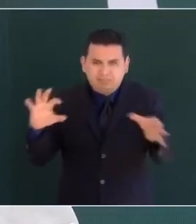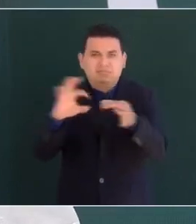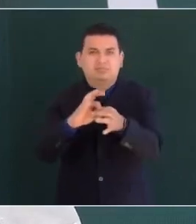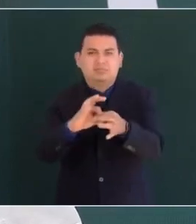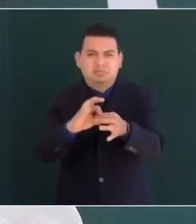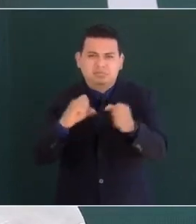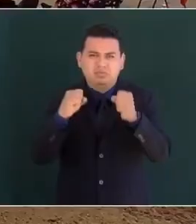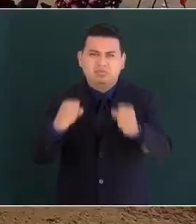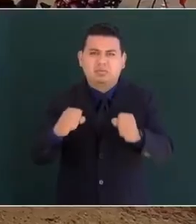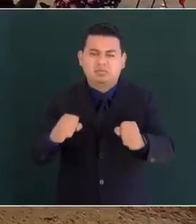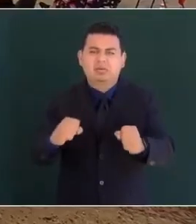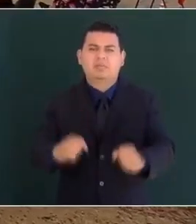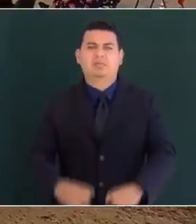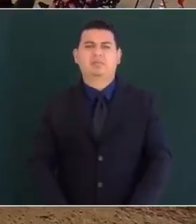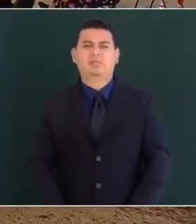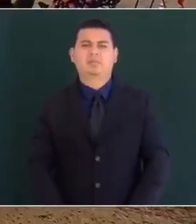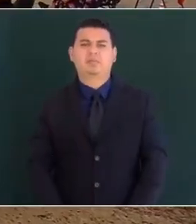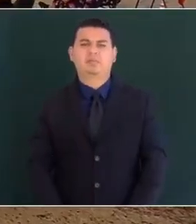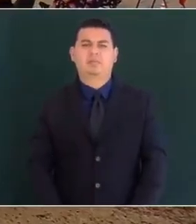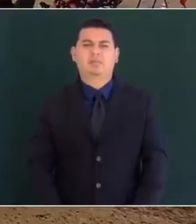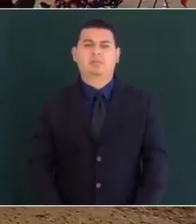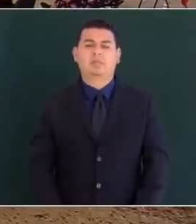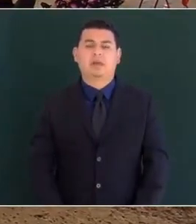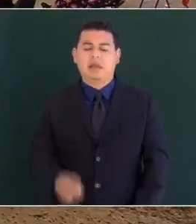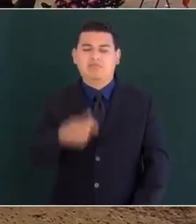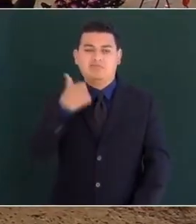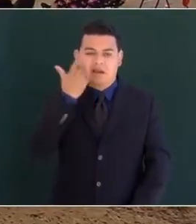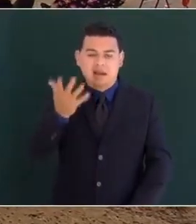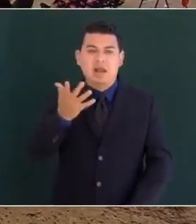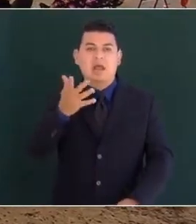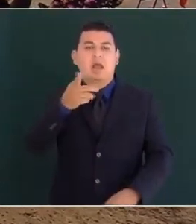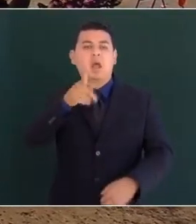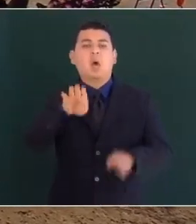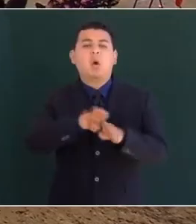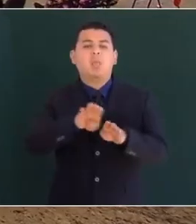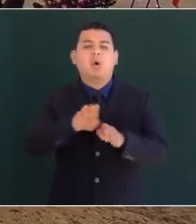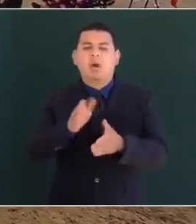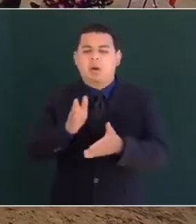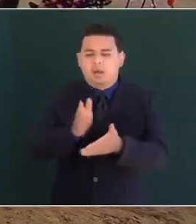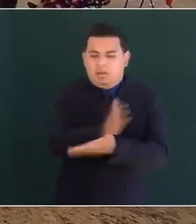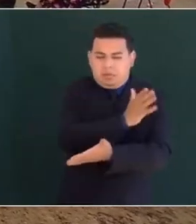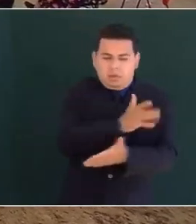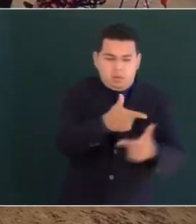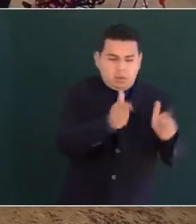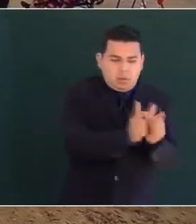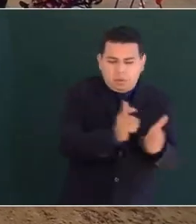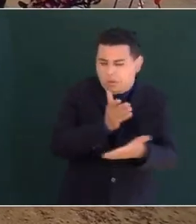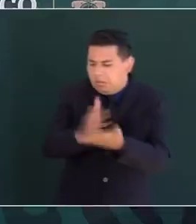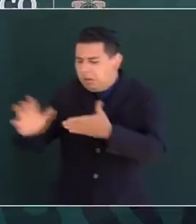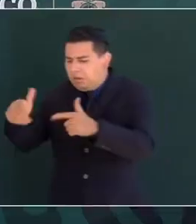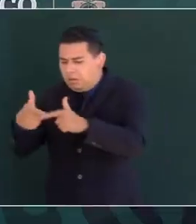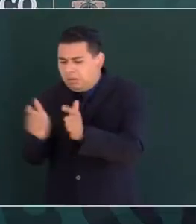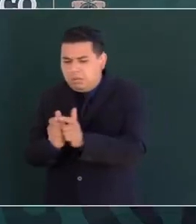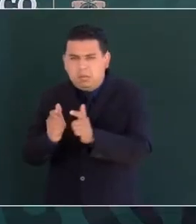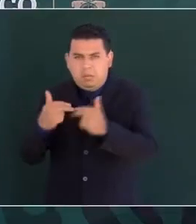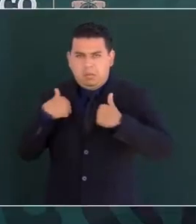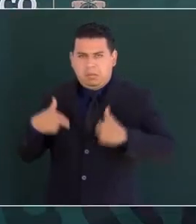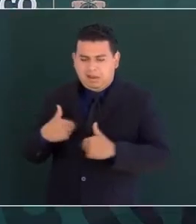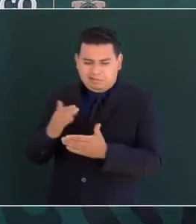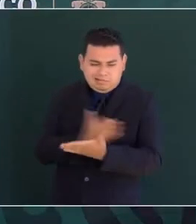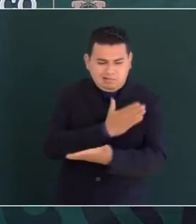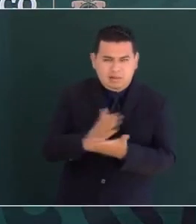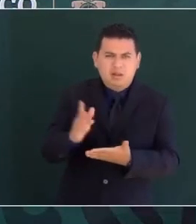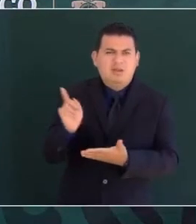No había espacio para separar, pero lo que él trataba de hacer era